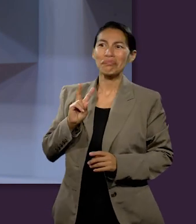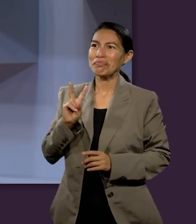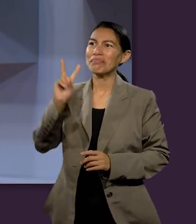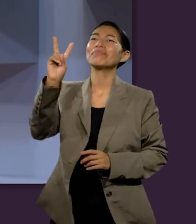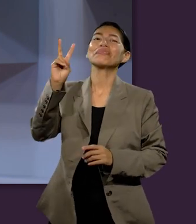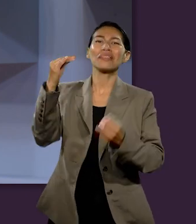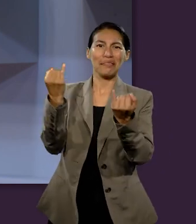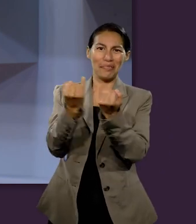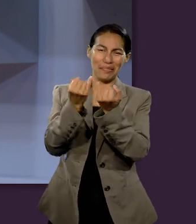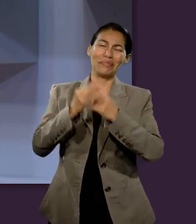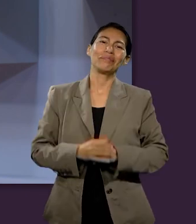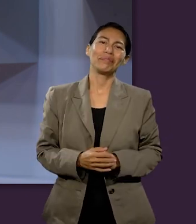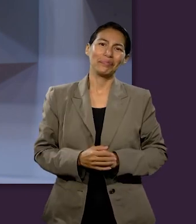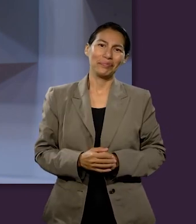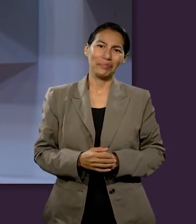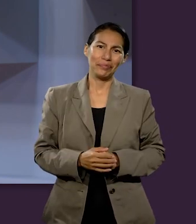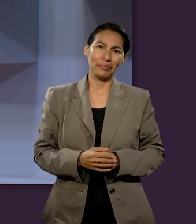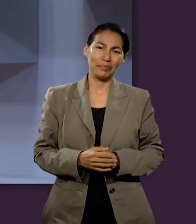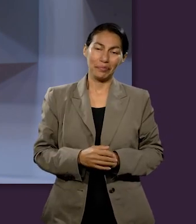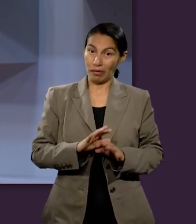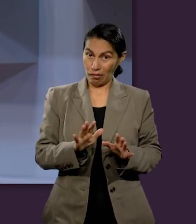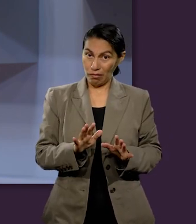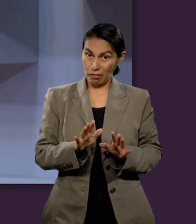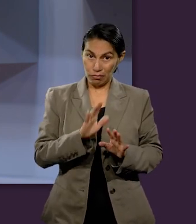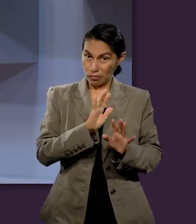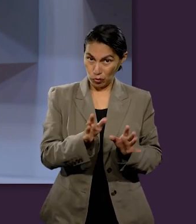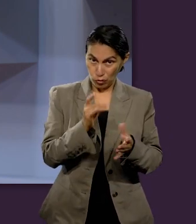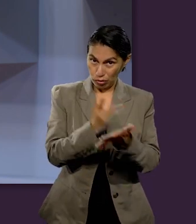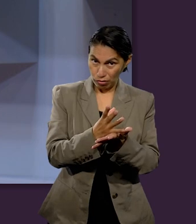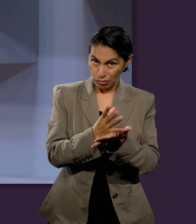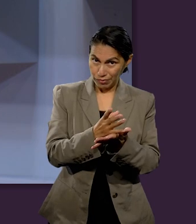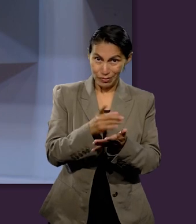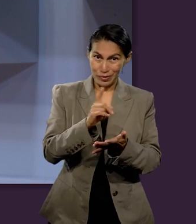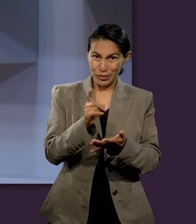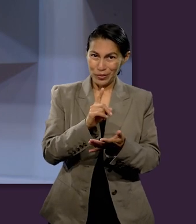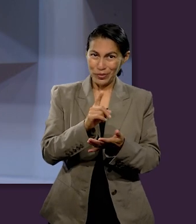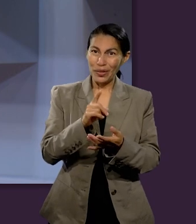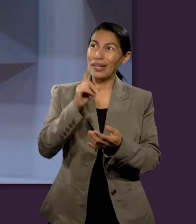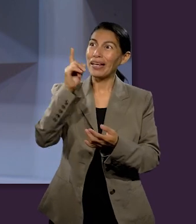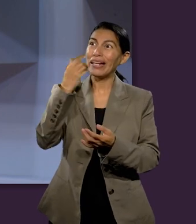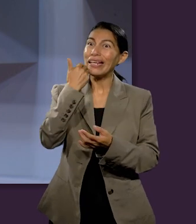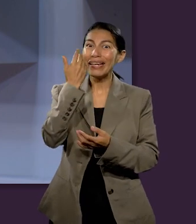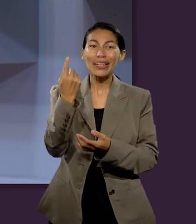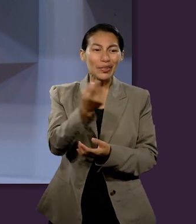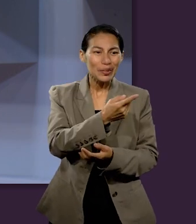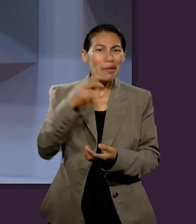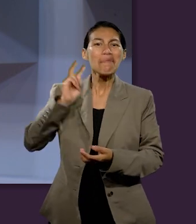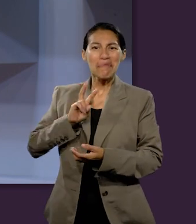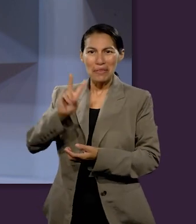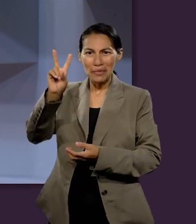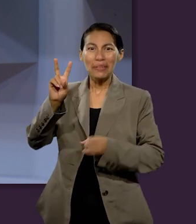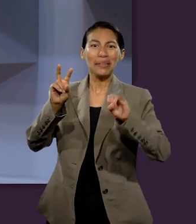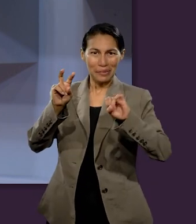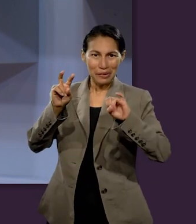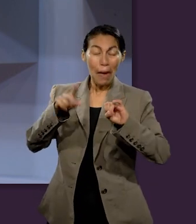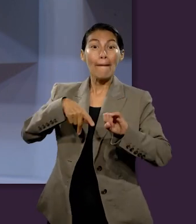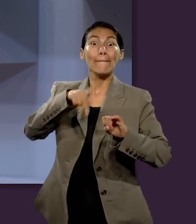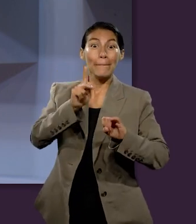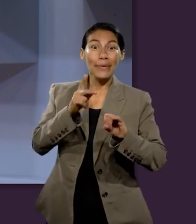ser parte de esa victoria. Pero, no solo por eso, sino porque quiere que